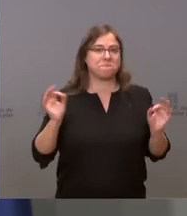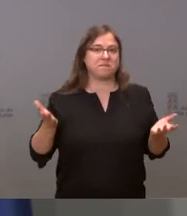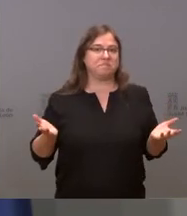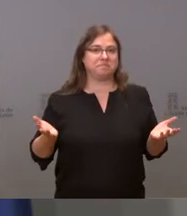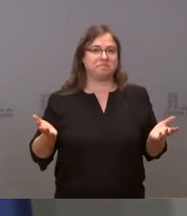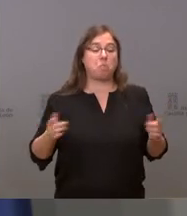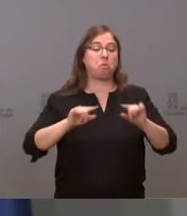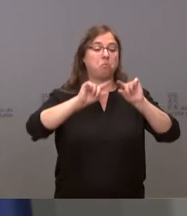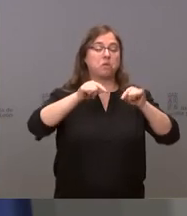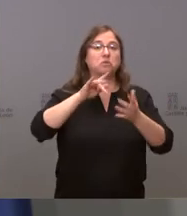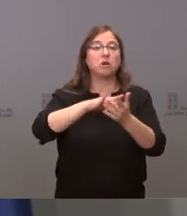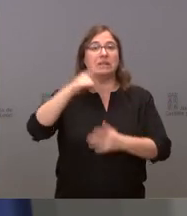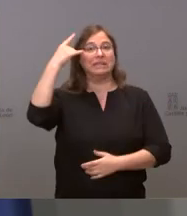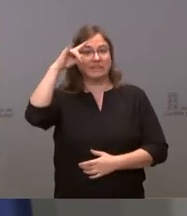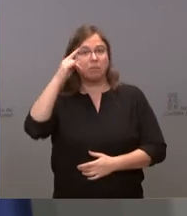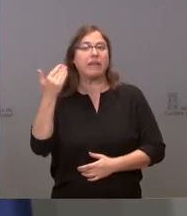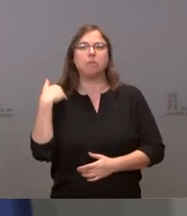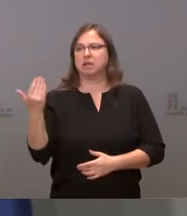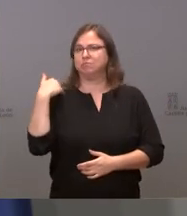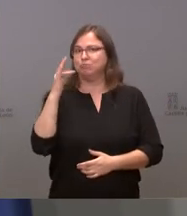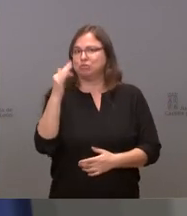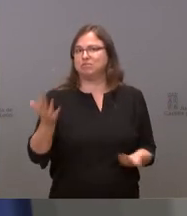la provincia de Salabanga, que también ha tenido sus días buenos.